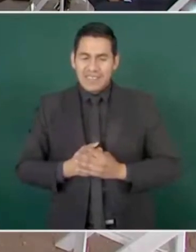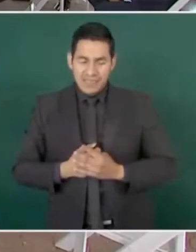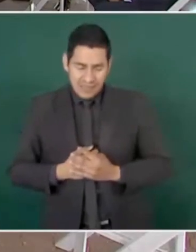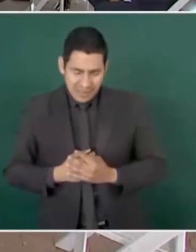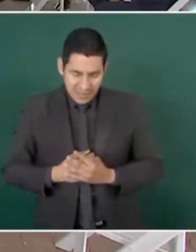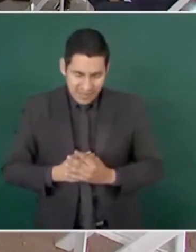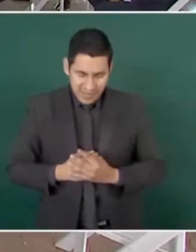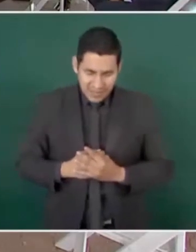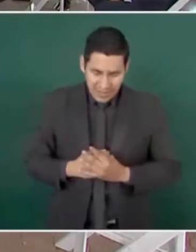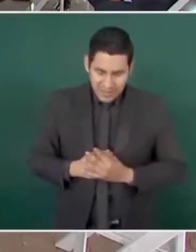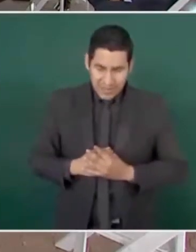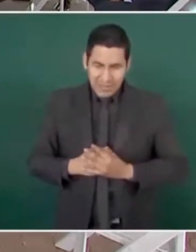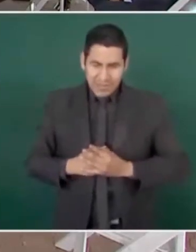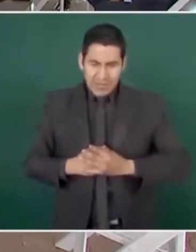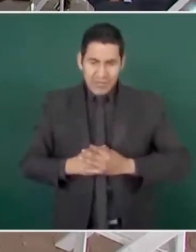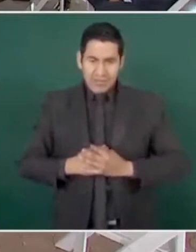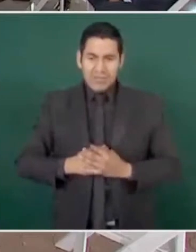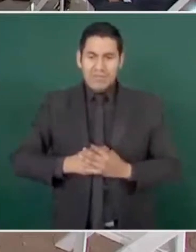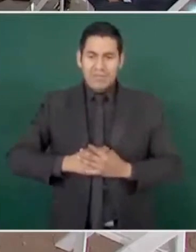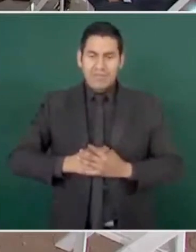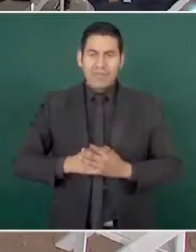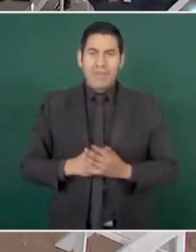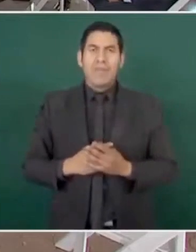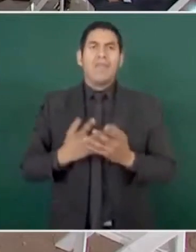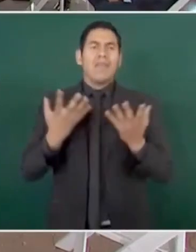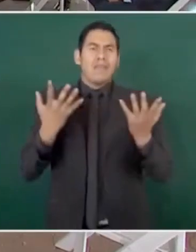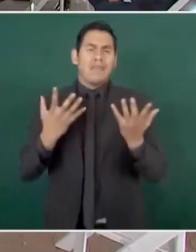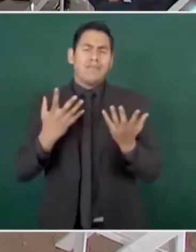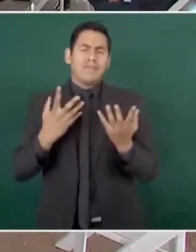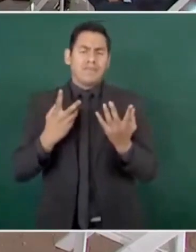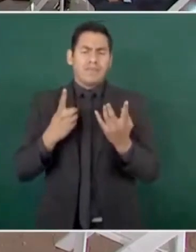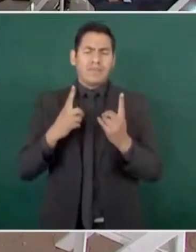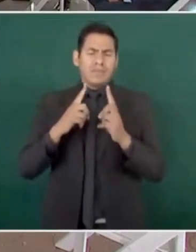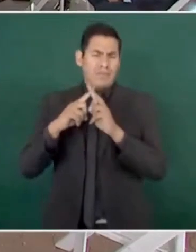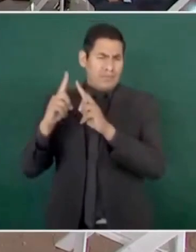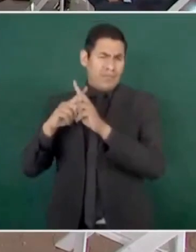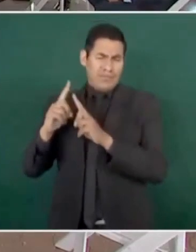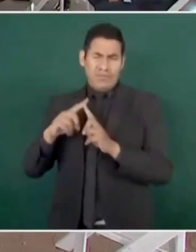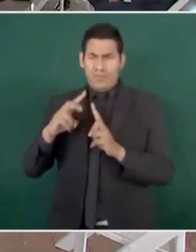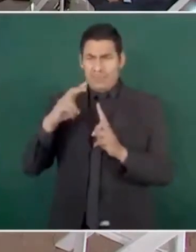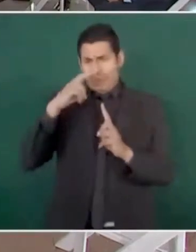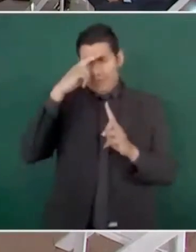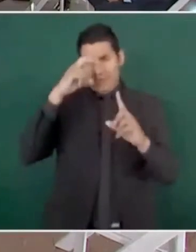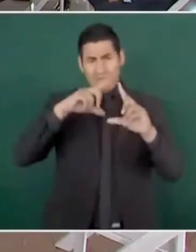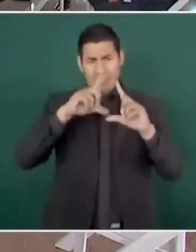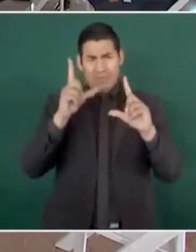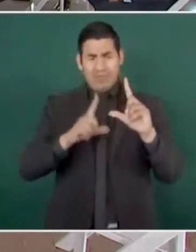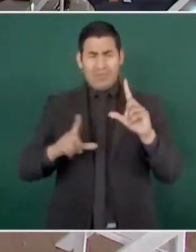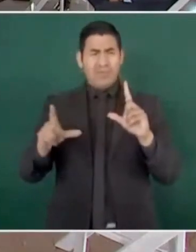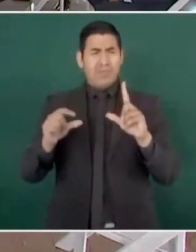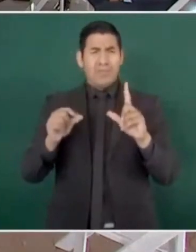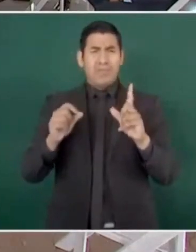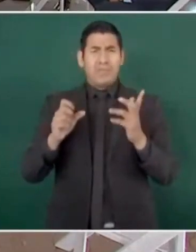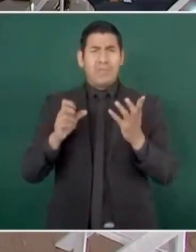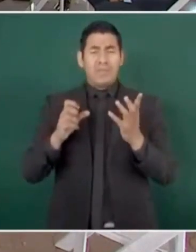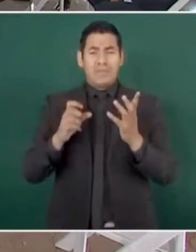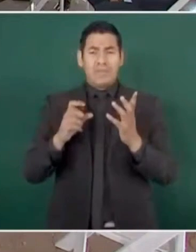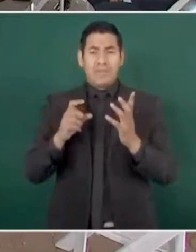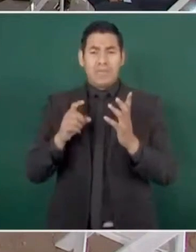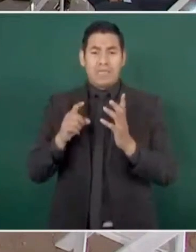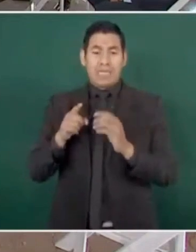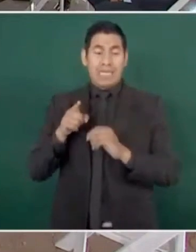lado y se entiende todas las necesidades de la recuérdica. Este paso que es que la planta